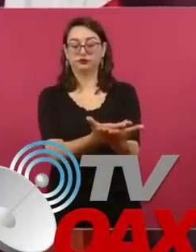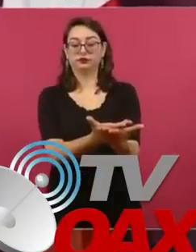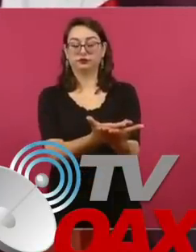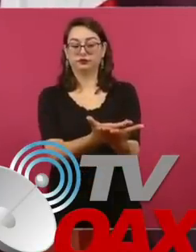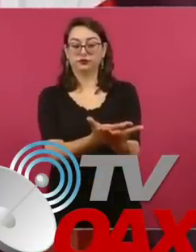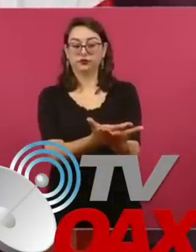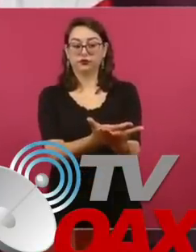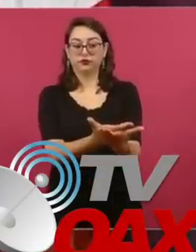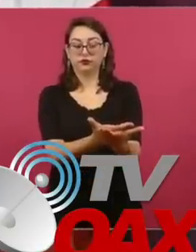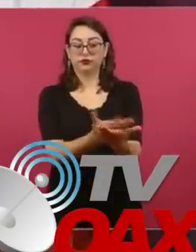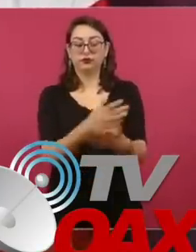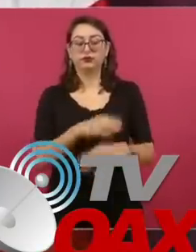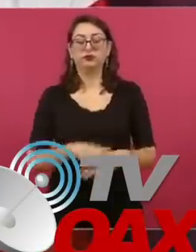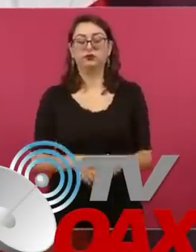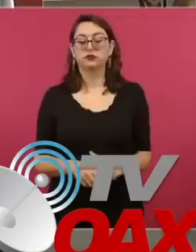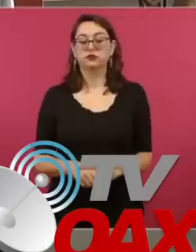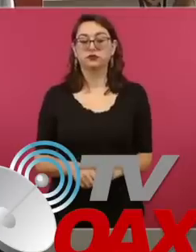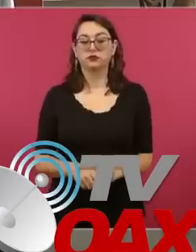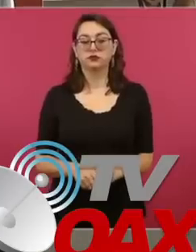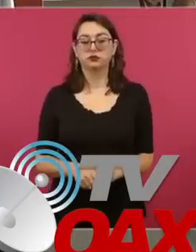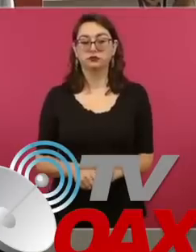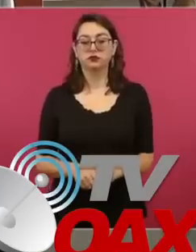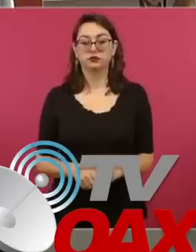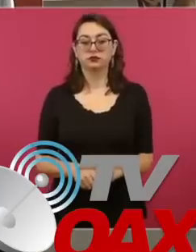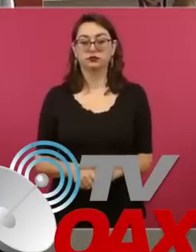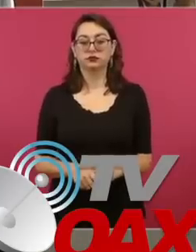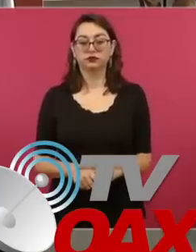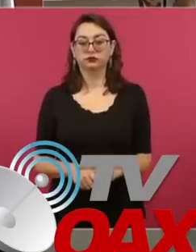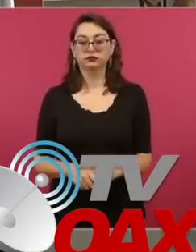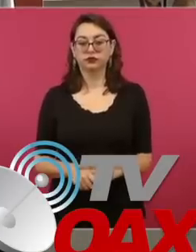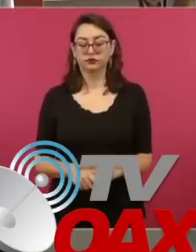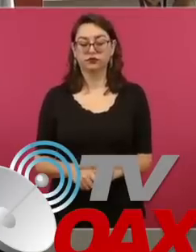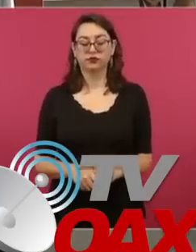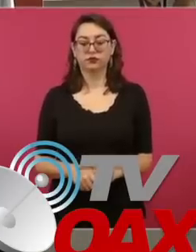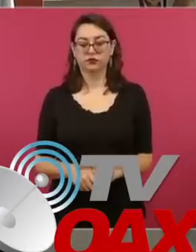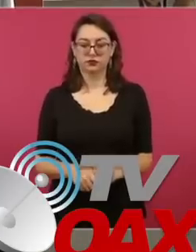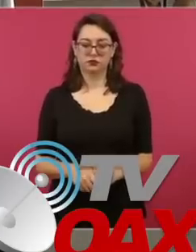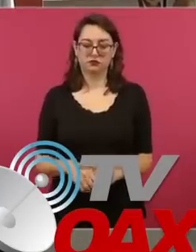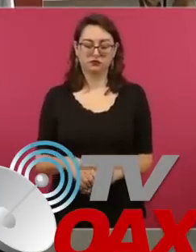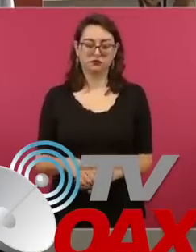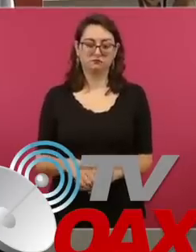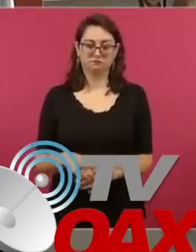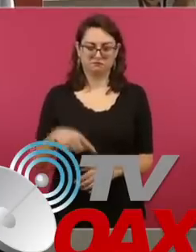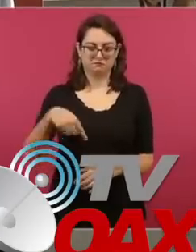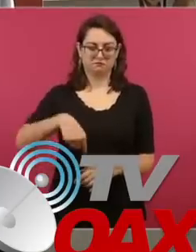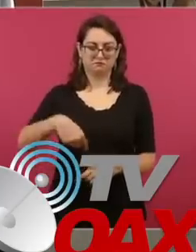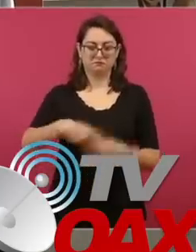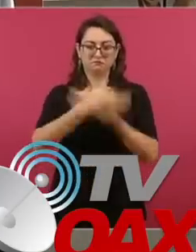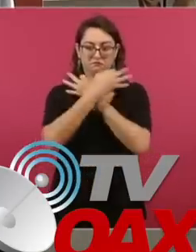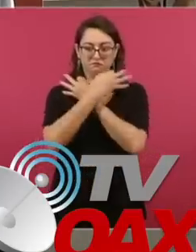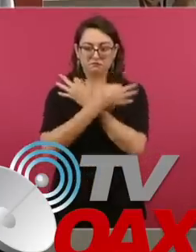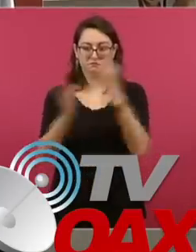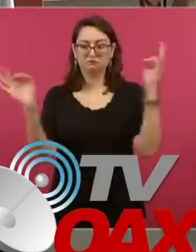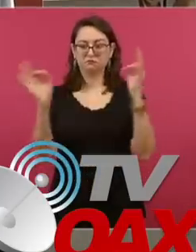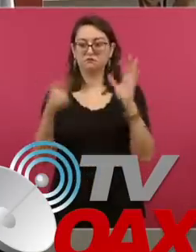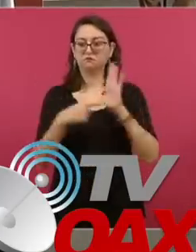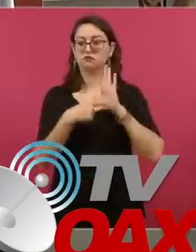Y es para que se conozca nuestra postura